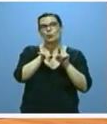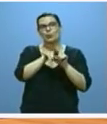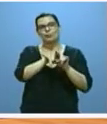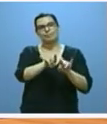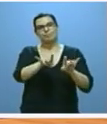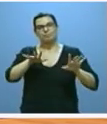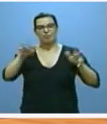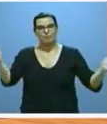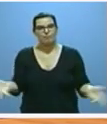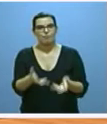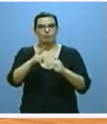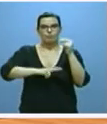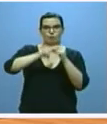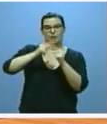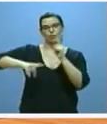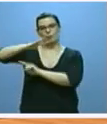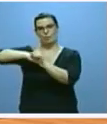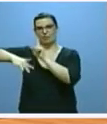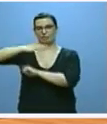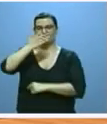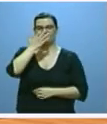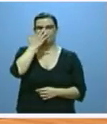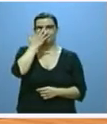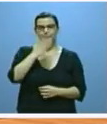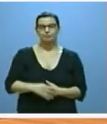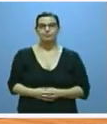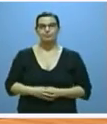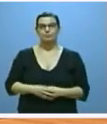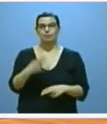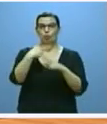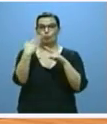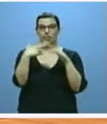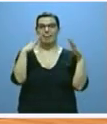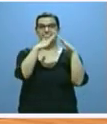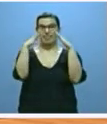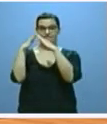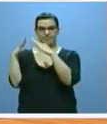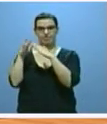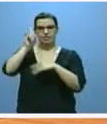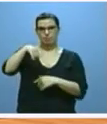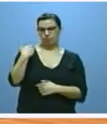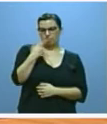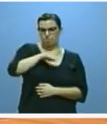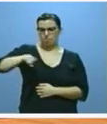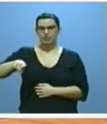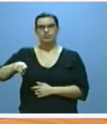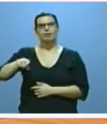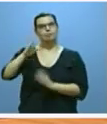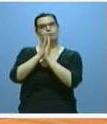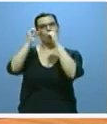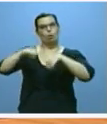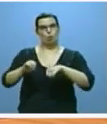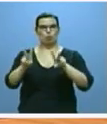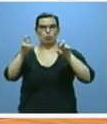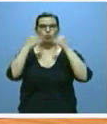ámbito del fomento y del medio ambiente. La política de vivienda también ha concitado estos últimos meses un nuevo acuerdo del